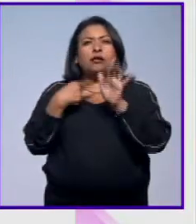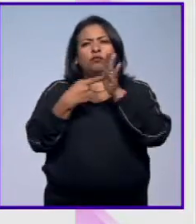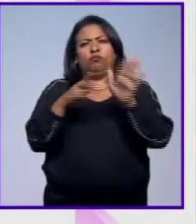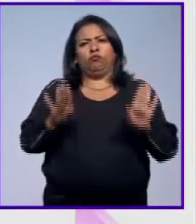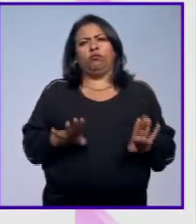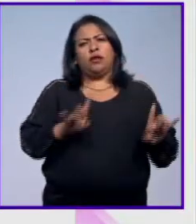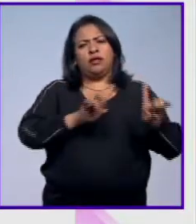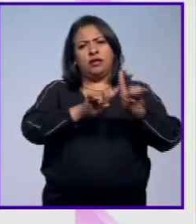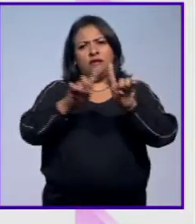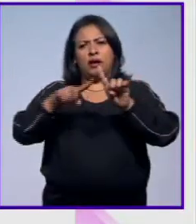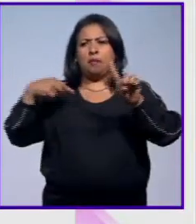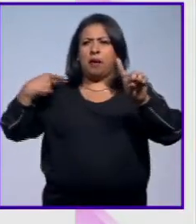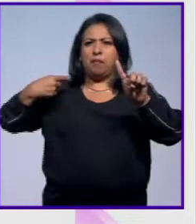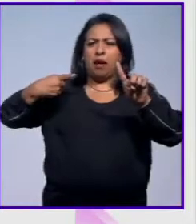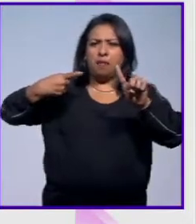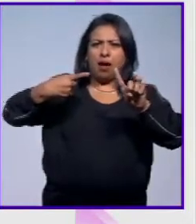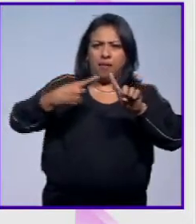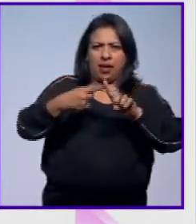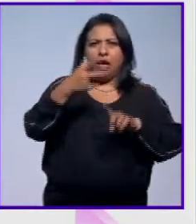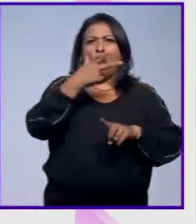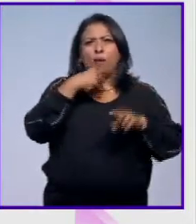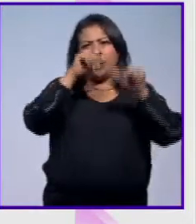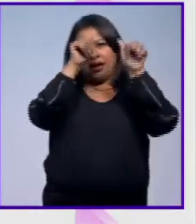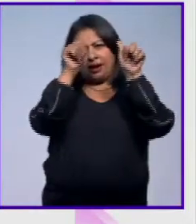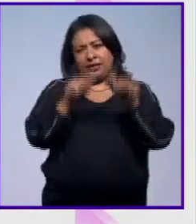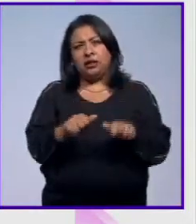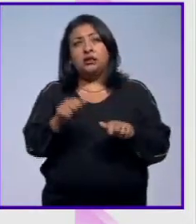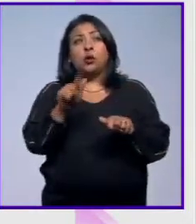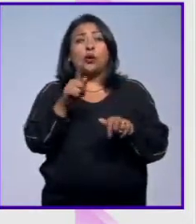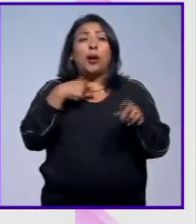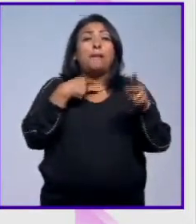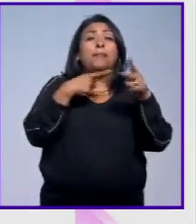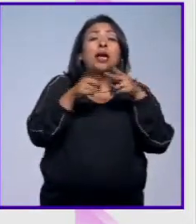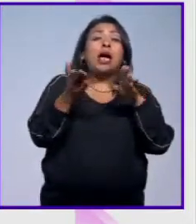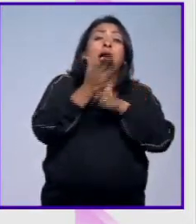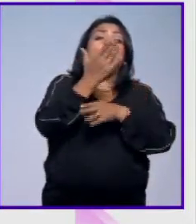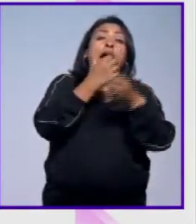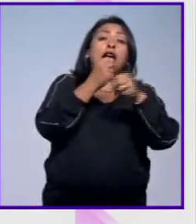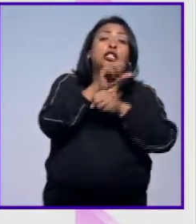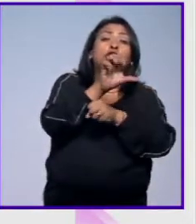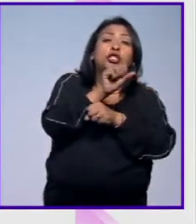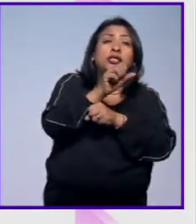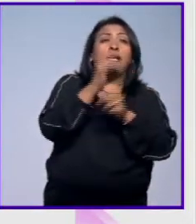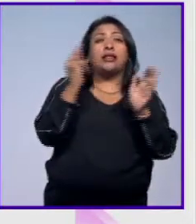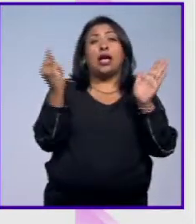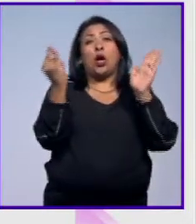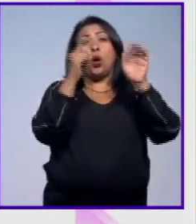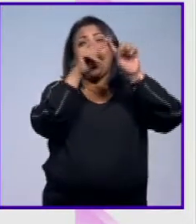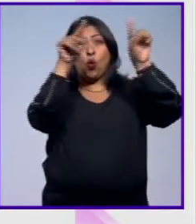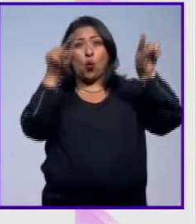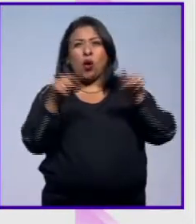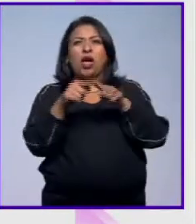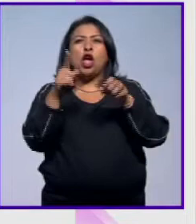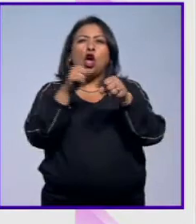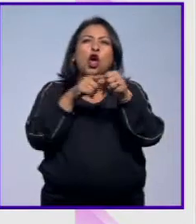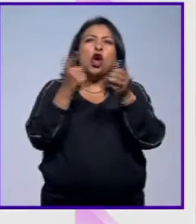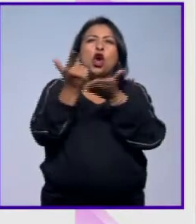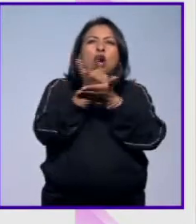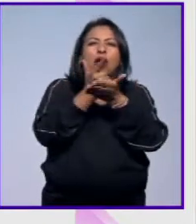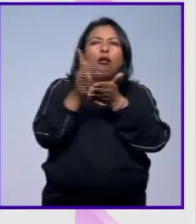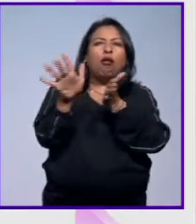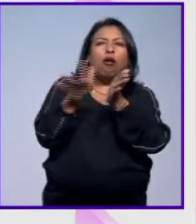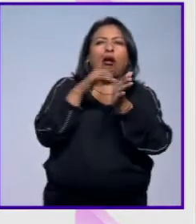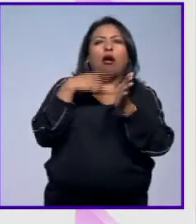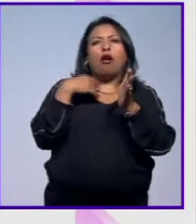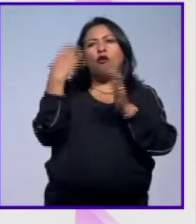estilos por los que ha pasado el artista desde sus creaciones en los años 60 con esos cuadros en tonos grises inspirados en la